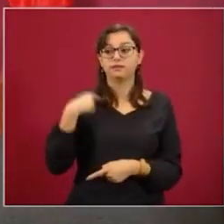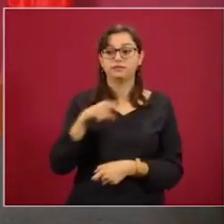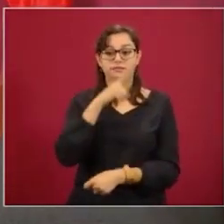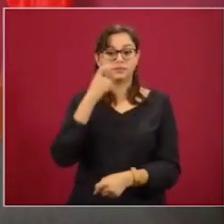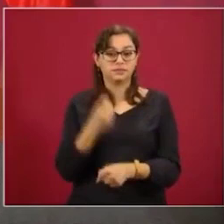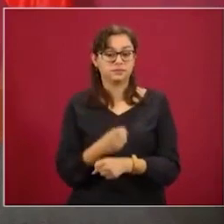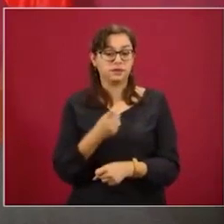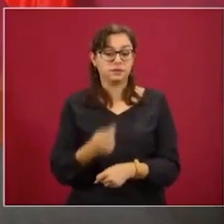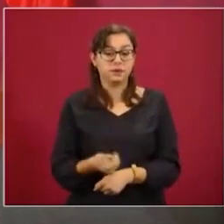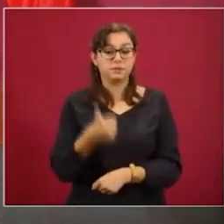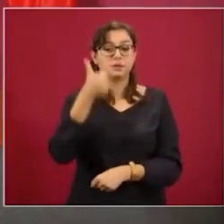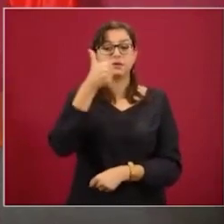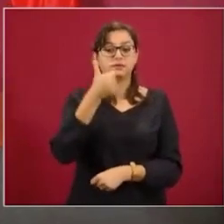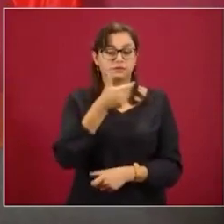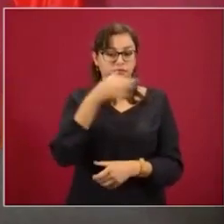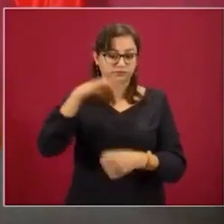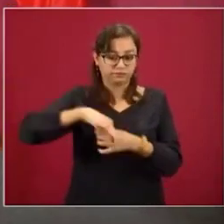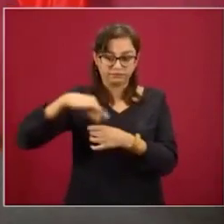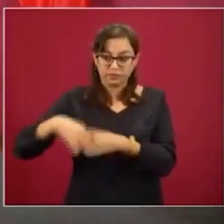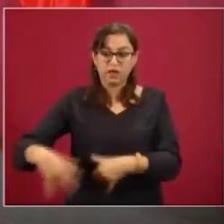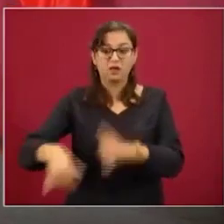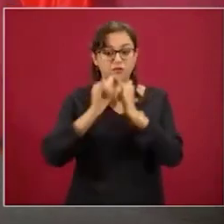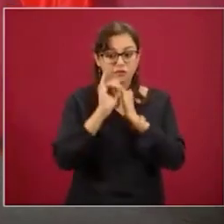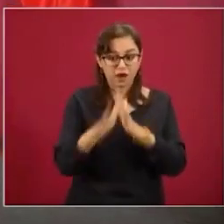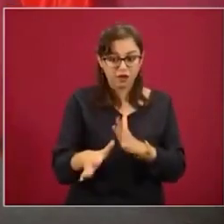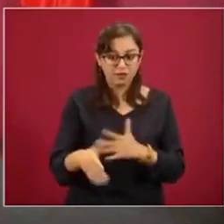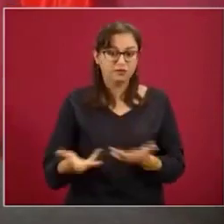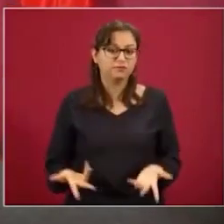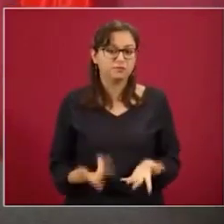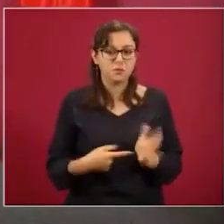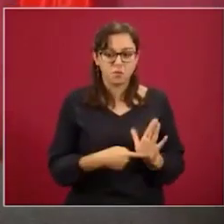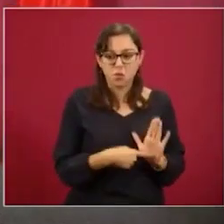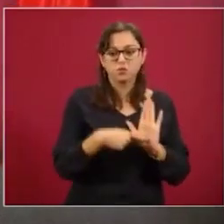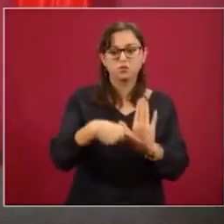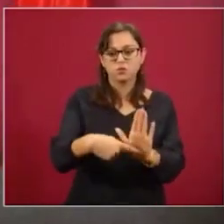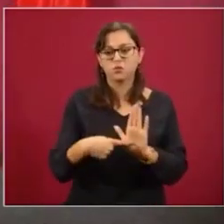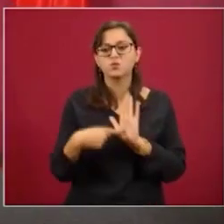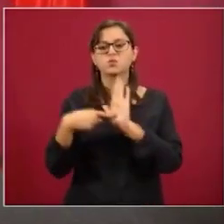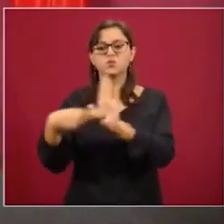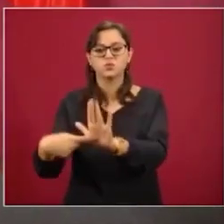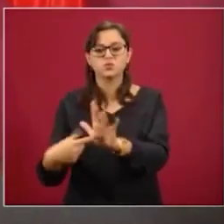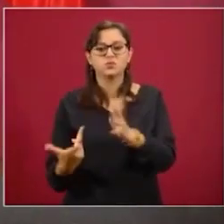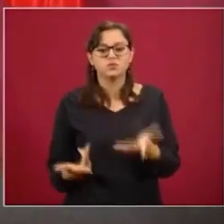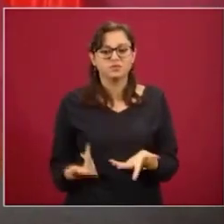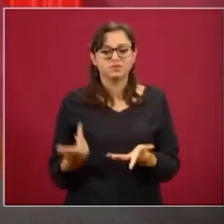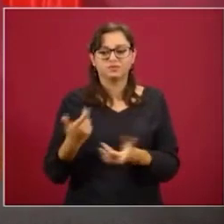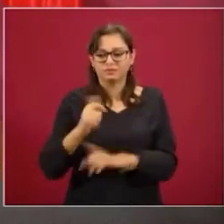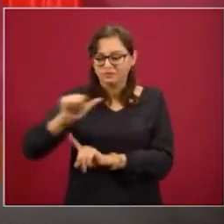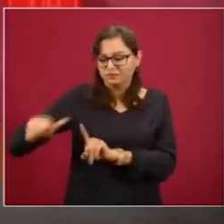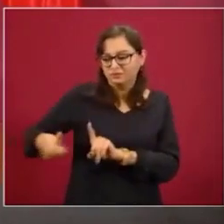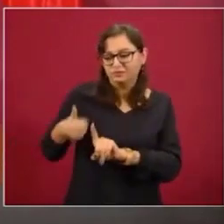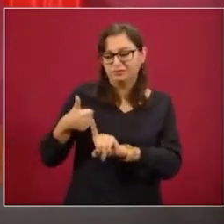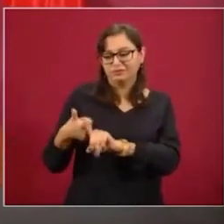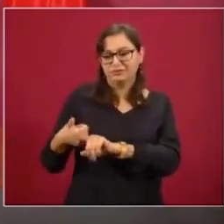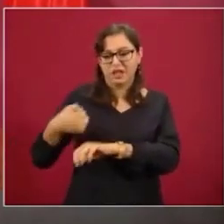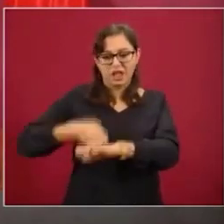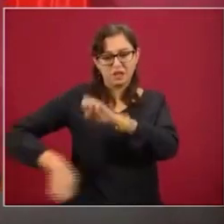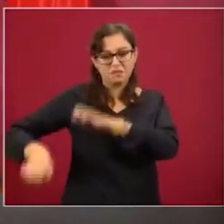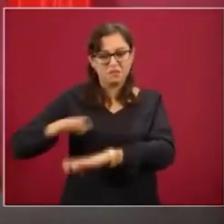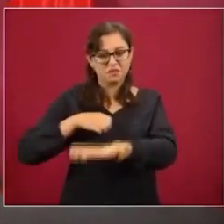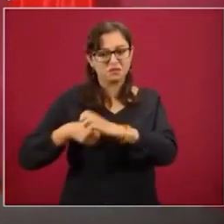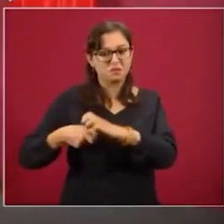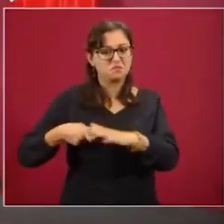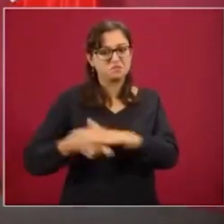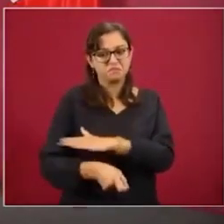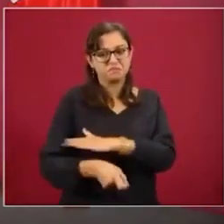se demostró que grupos empresariales financiaban toda la